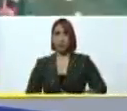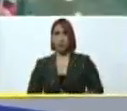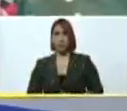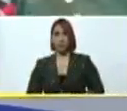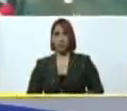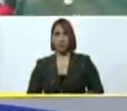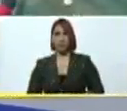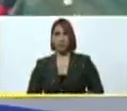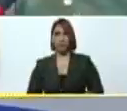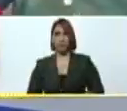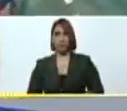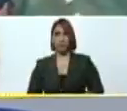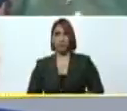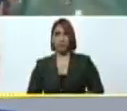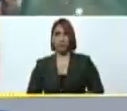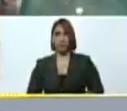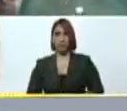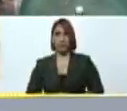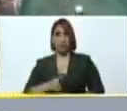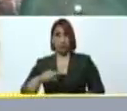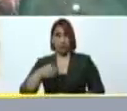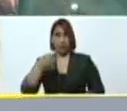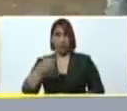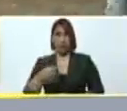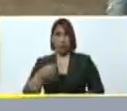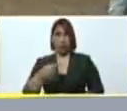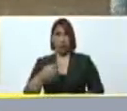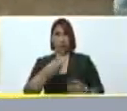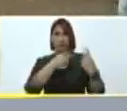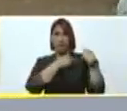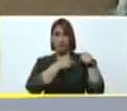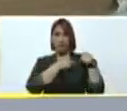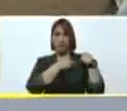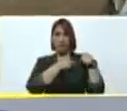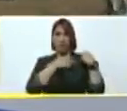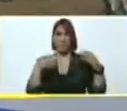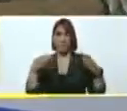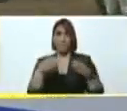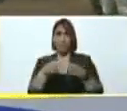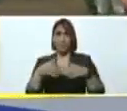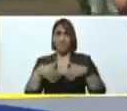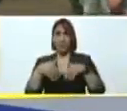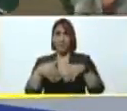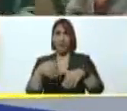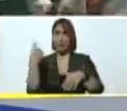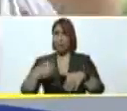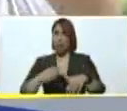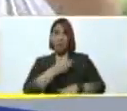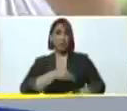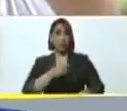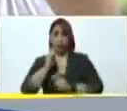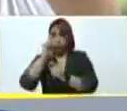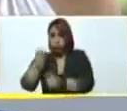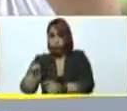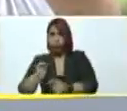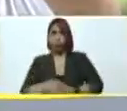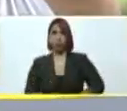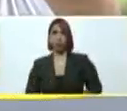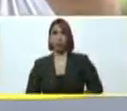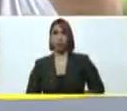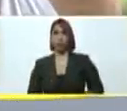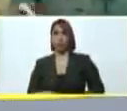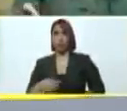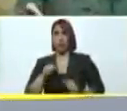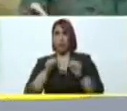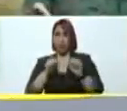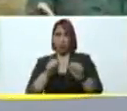y luego el jefe del batallón rifles le dice, usted tiene esta misión, ahí quedó el capítulo